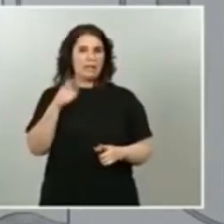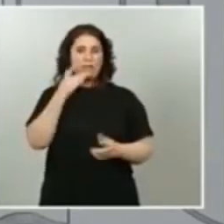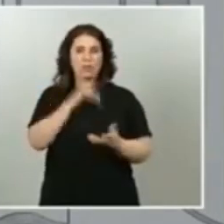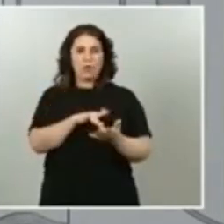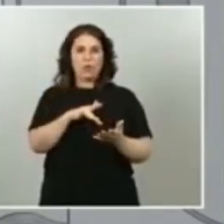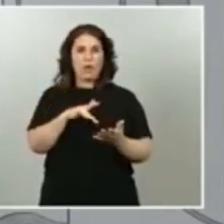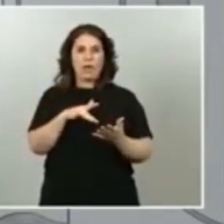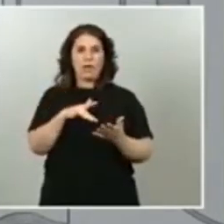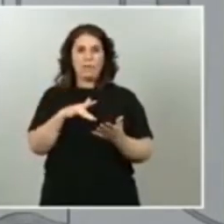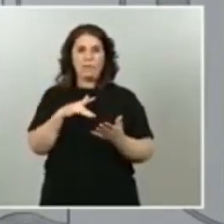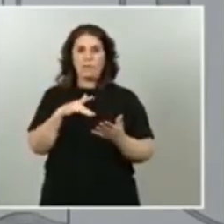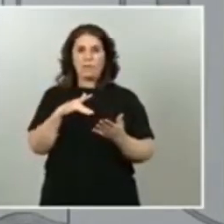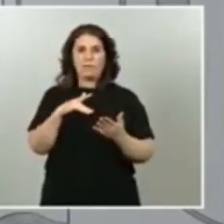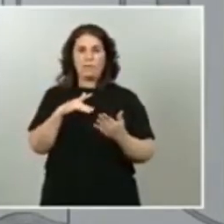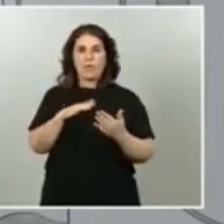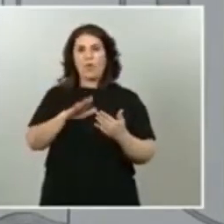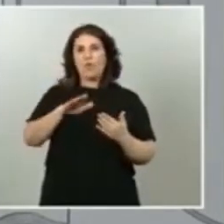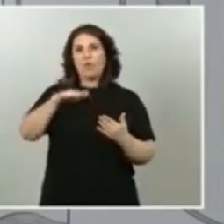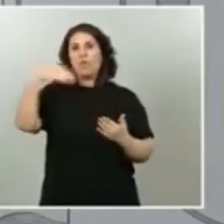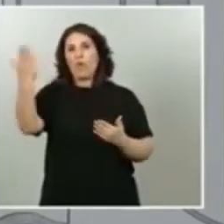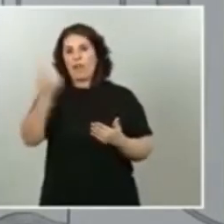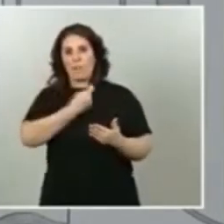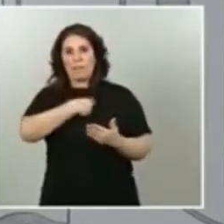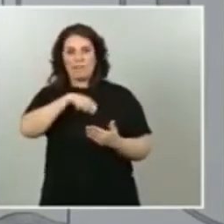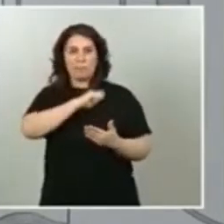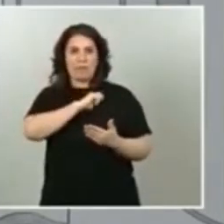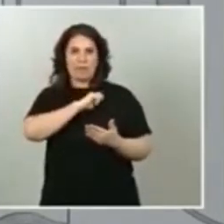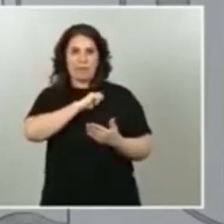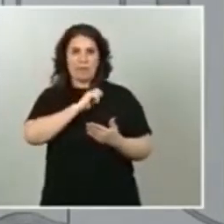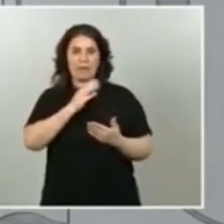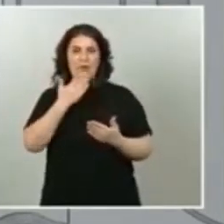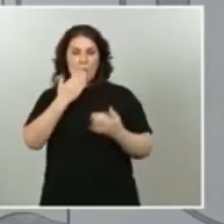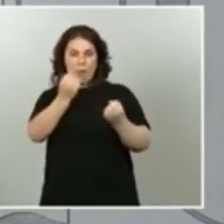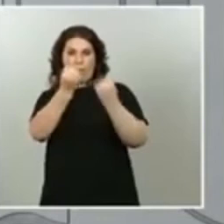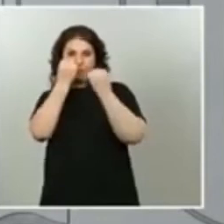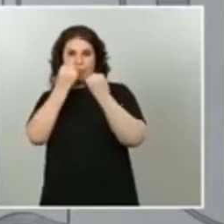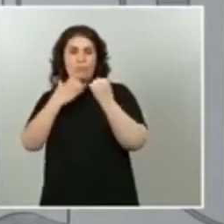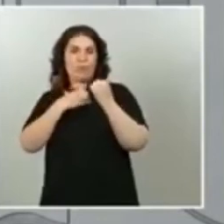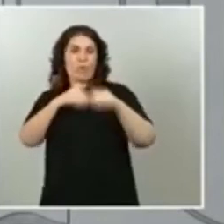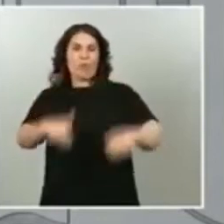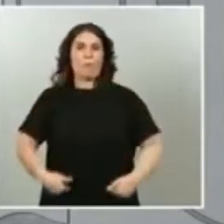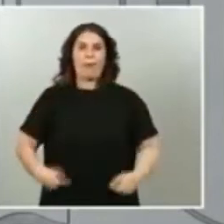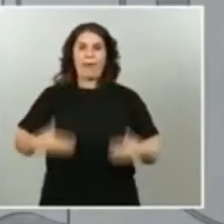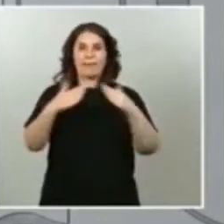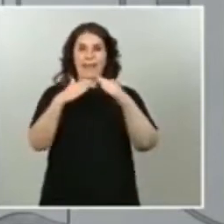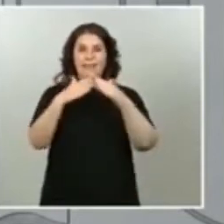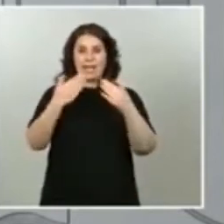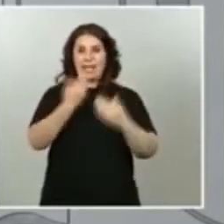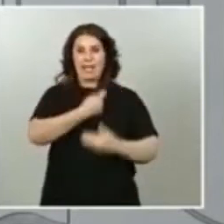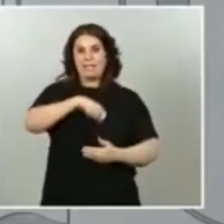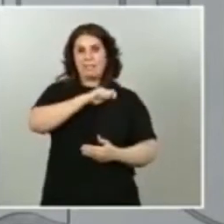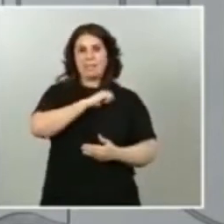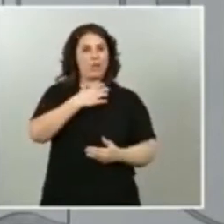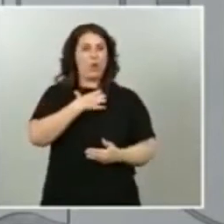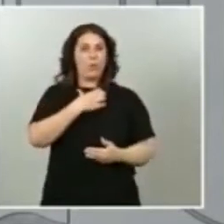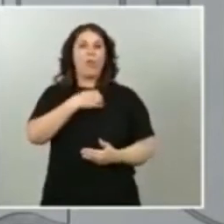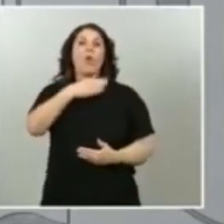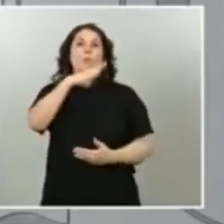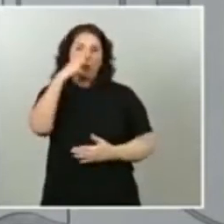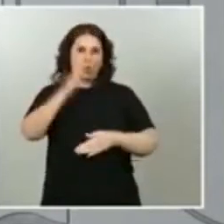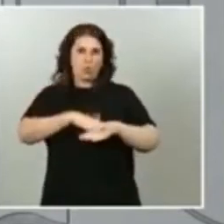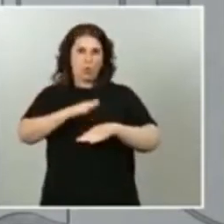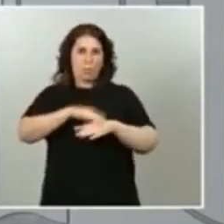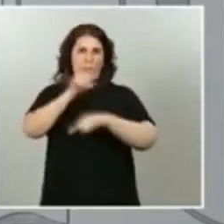frontera detrás de esa frontera atrapados con motivo de esta pandemia y concretamente así lo ha hecho